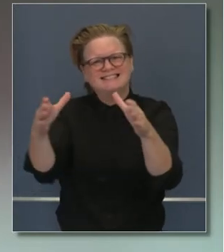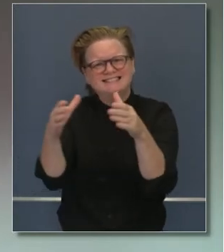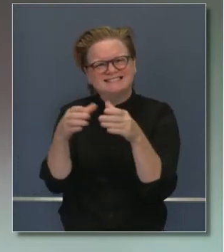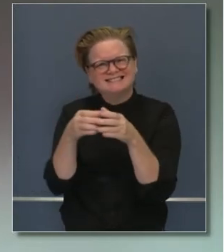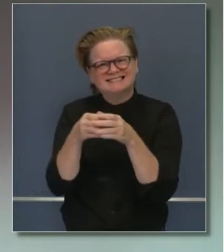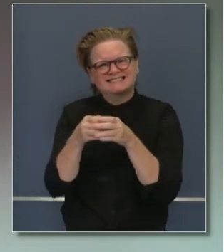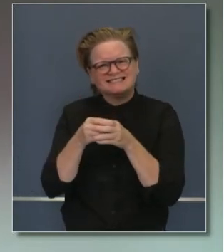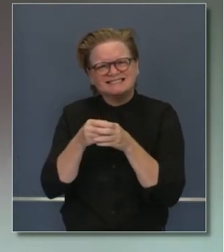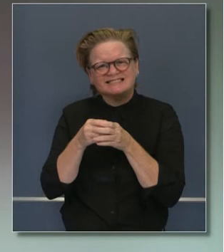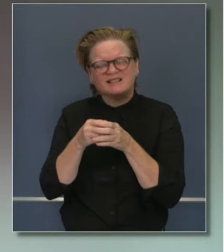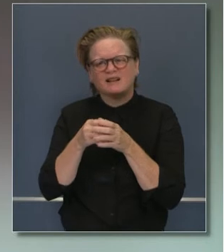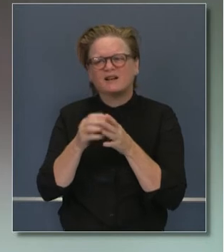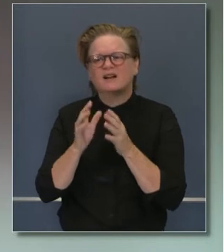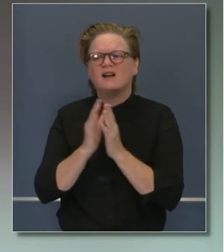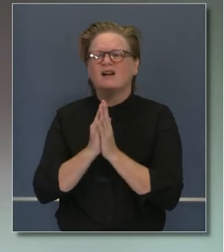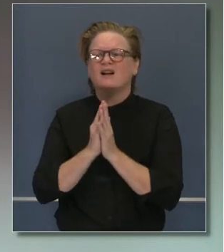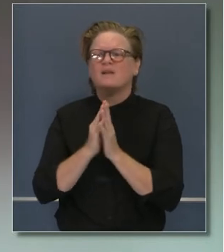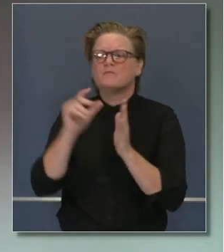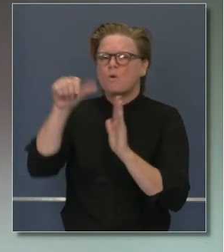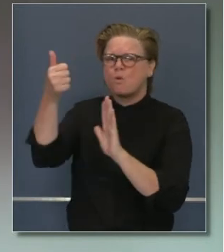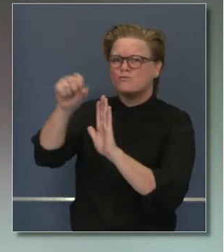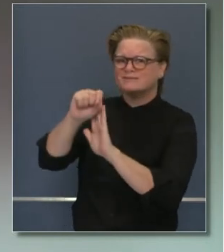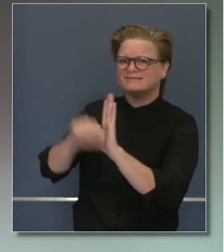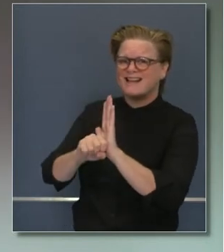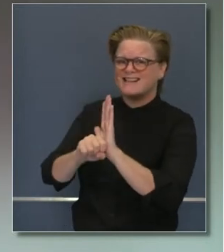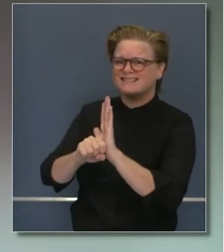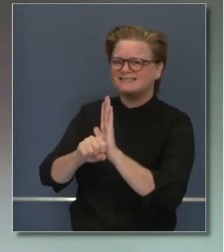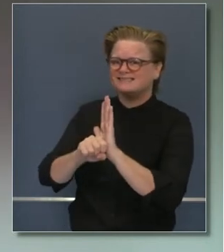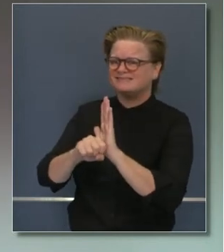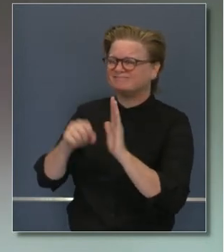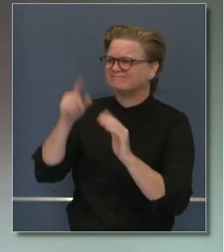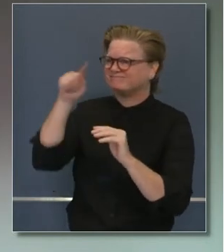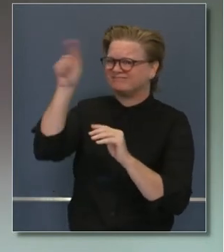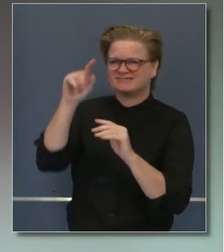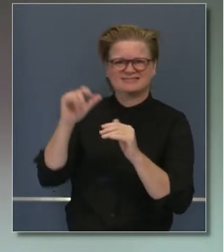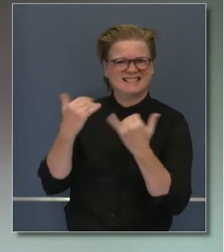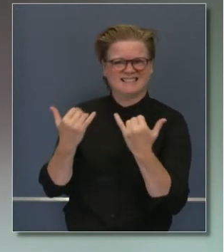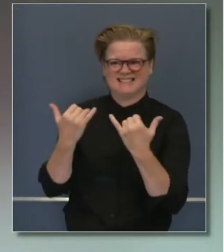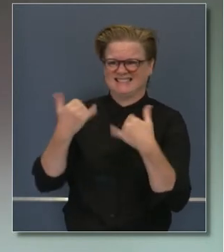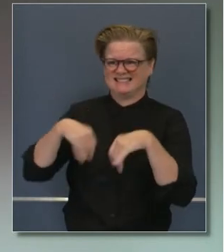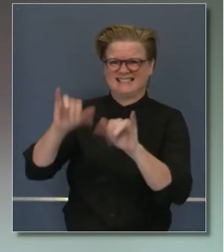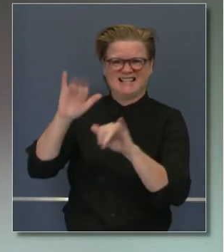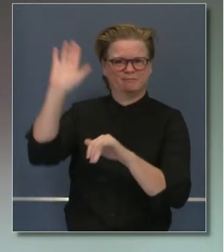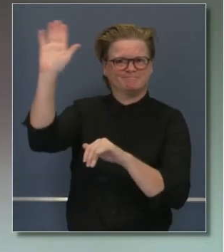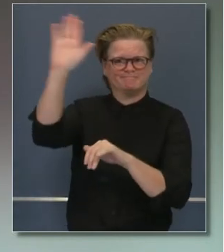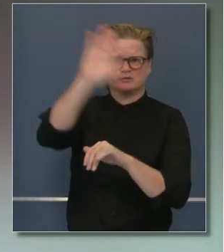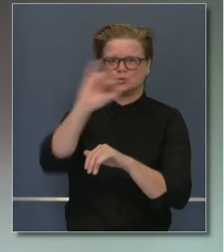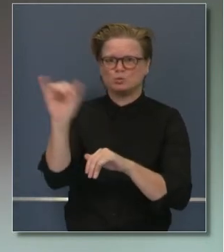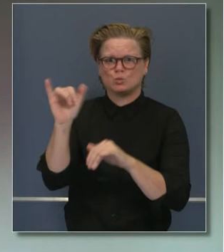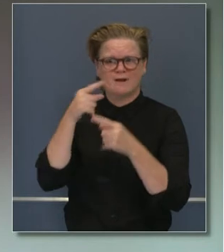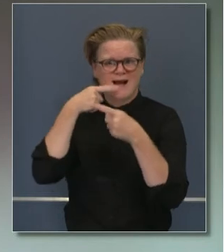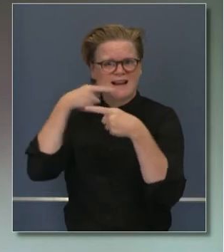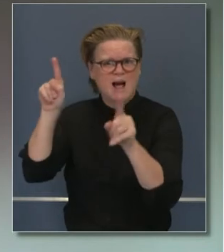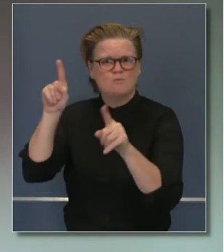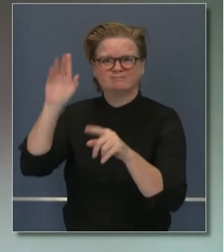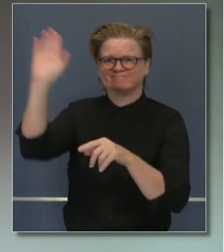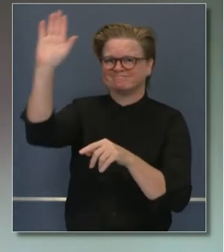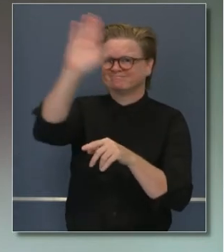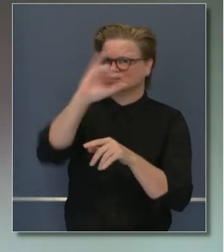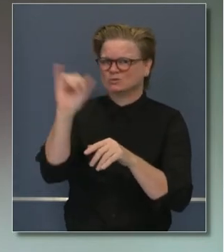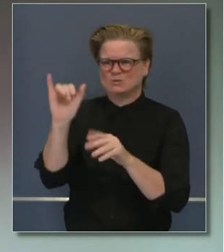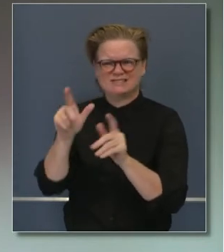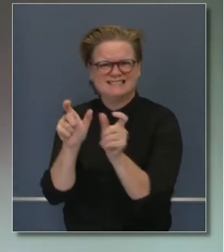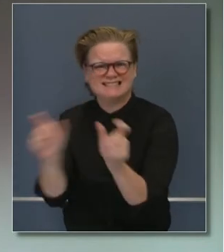estar expuesto. Muchos estados están haciendo estas recomendaciones de